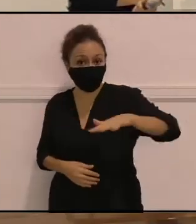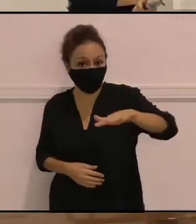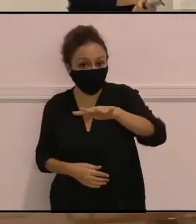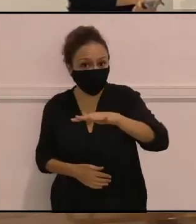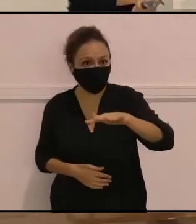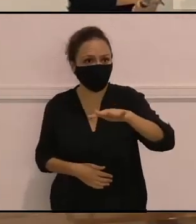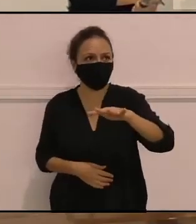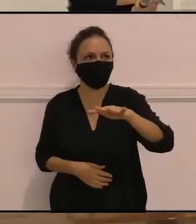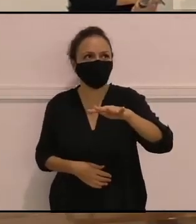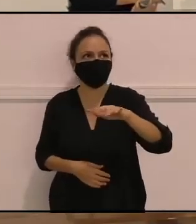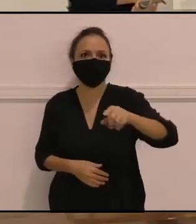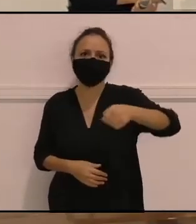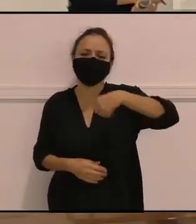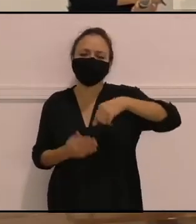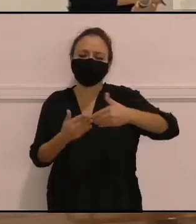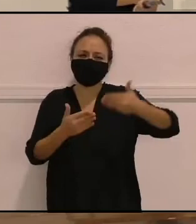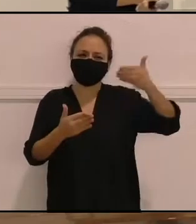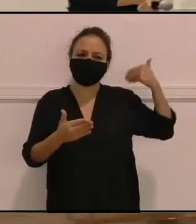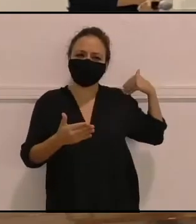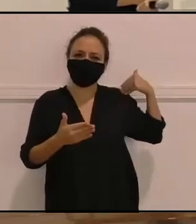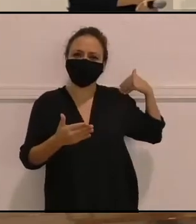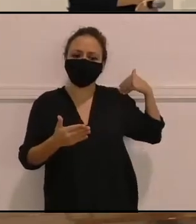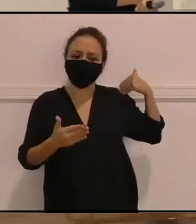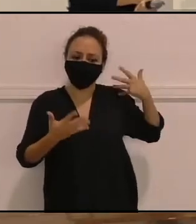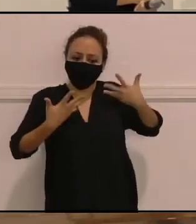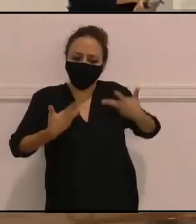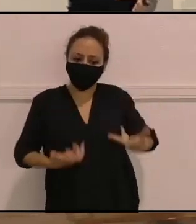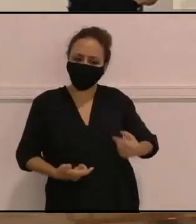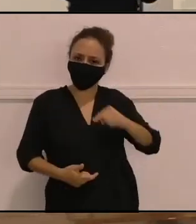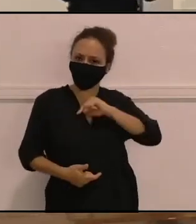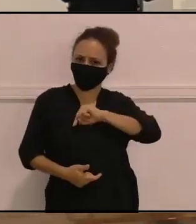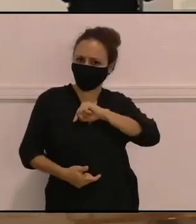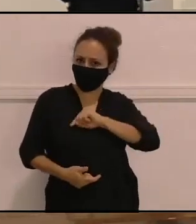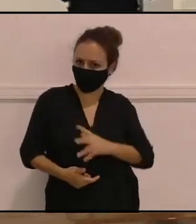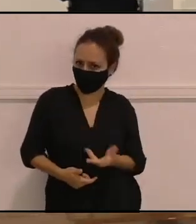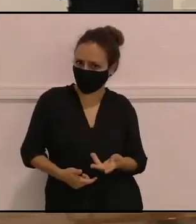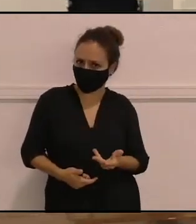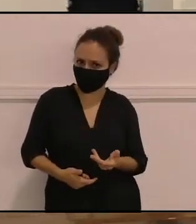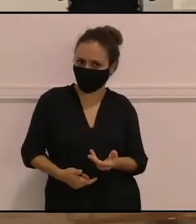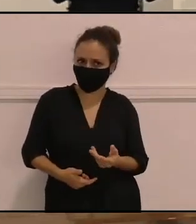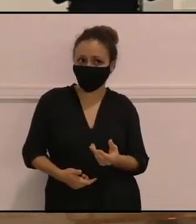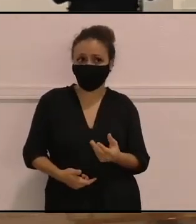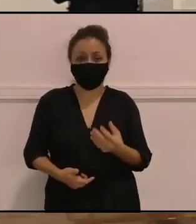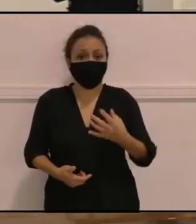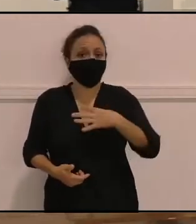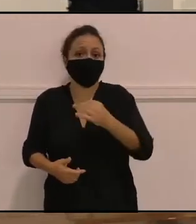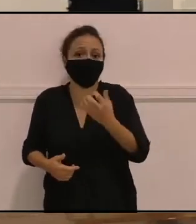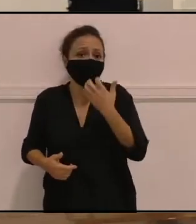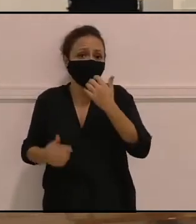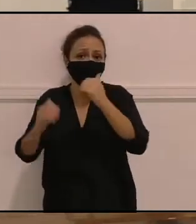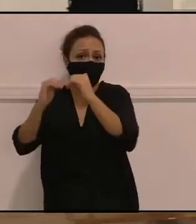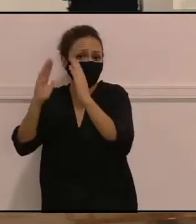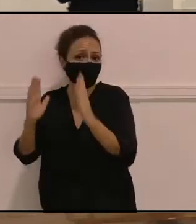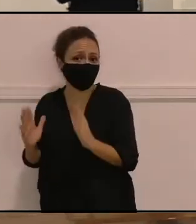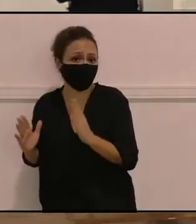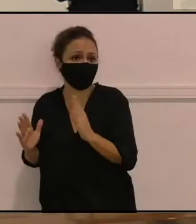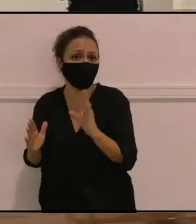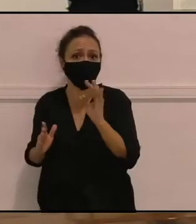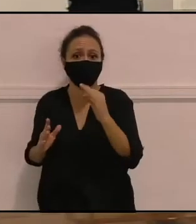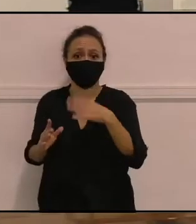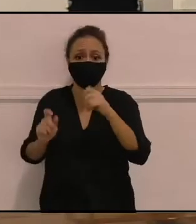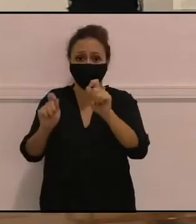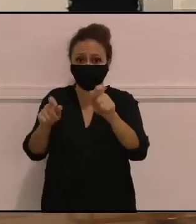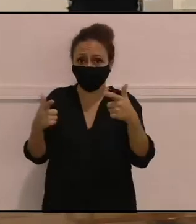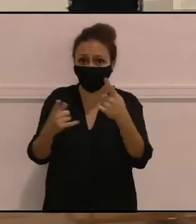bien, nos sentíamos a gusto, en qué espacio, puede ser una casa, puede ser un espacio natural,